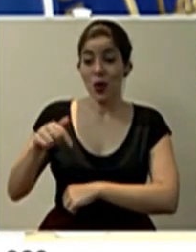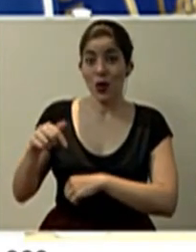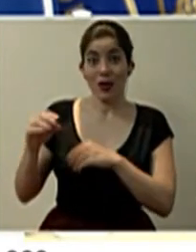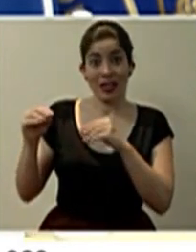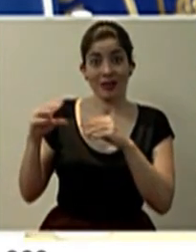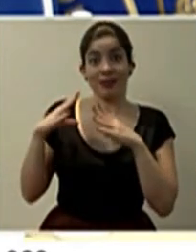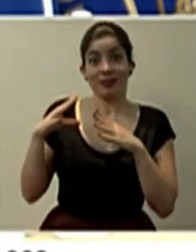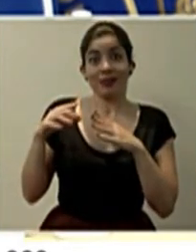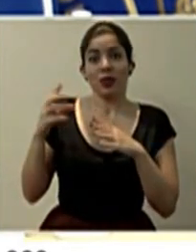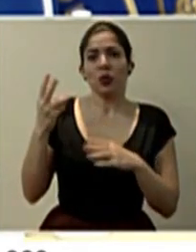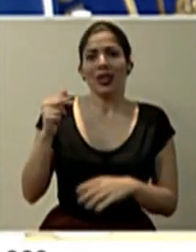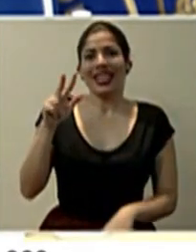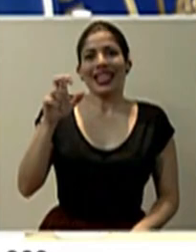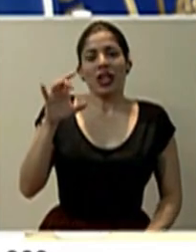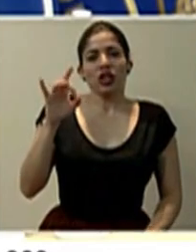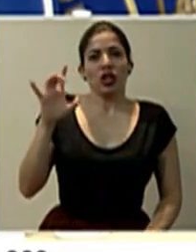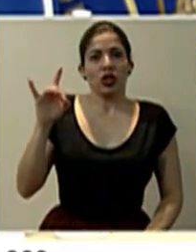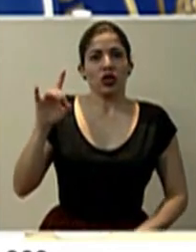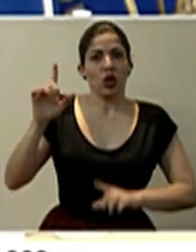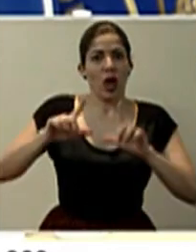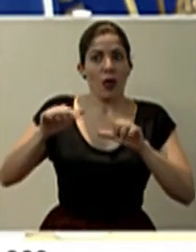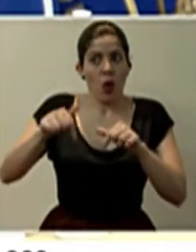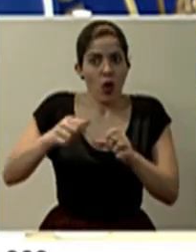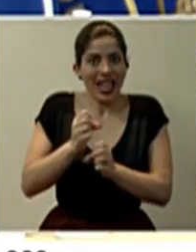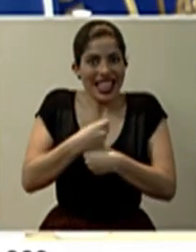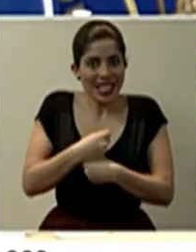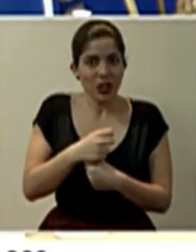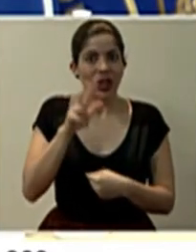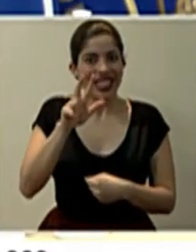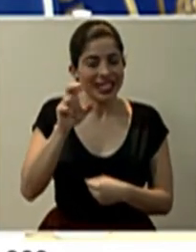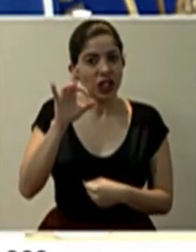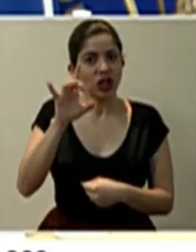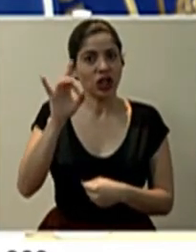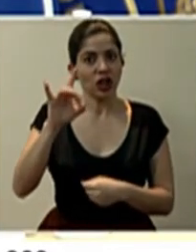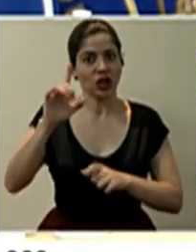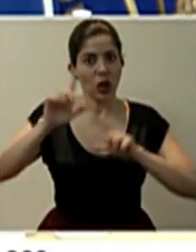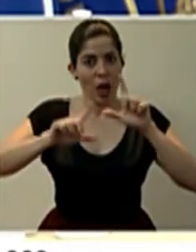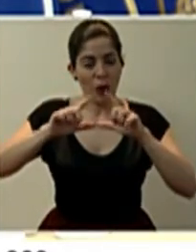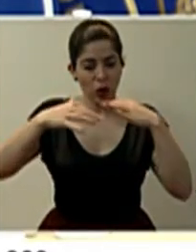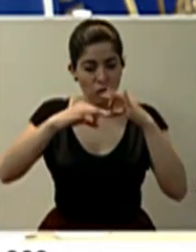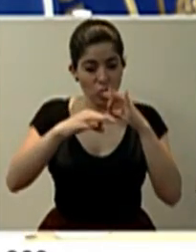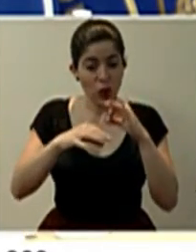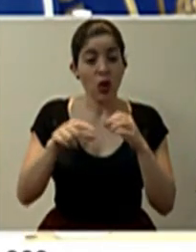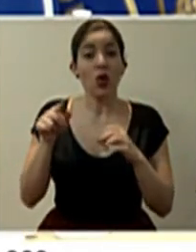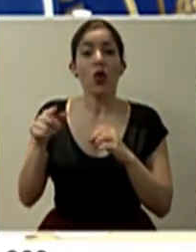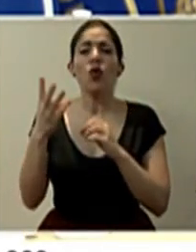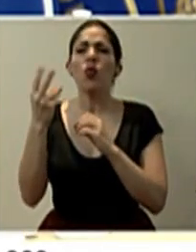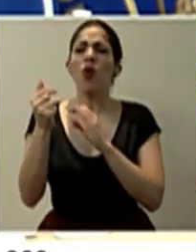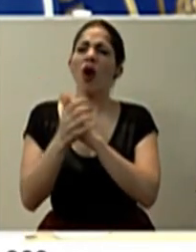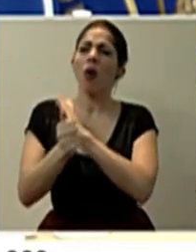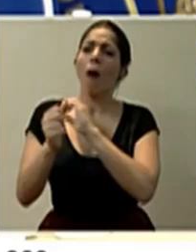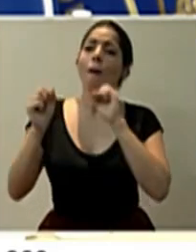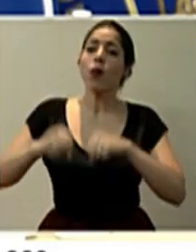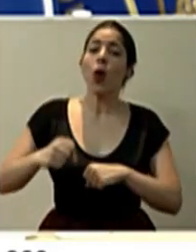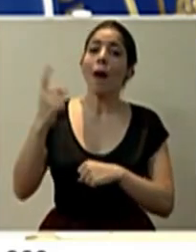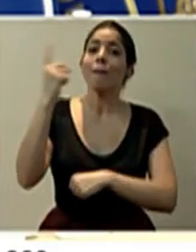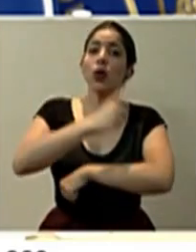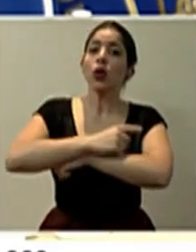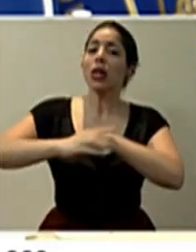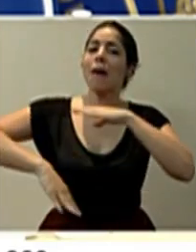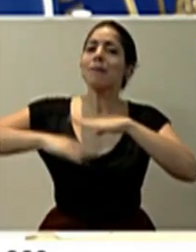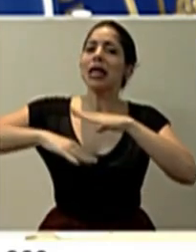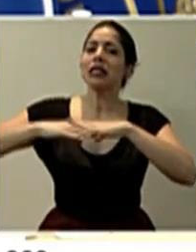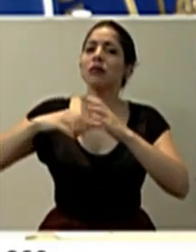es de 388 pruebas, es decir, hoy hicimos 388 pruebas y la capacidad de pruebas diarias del país